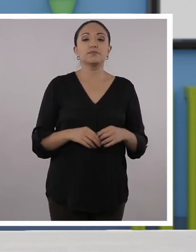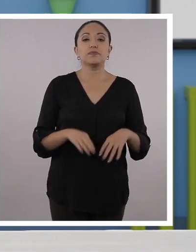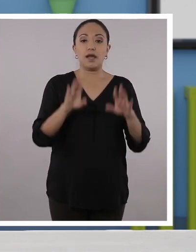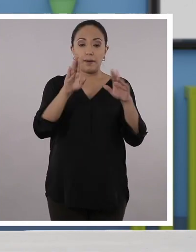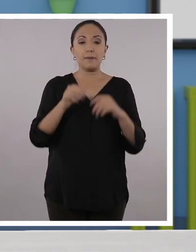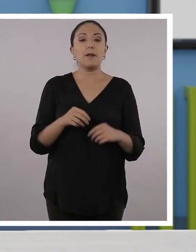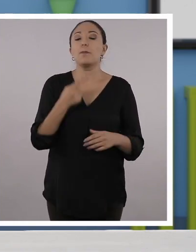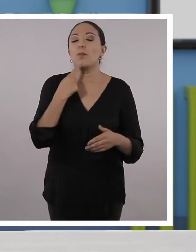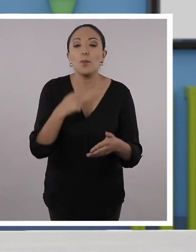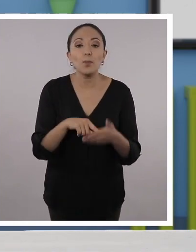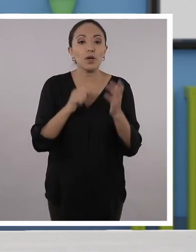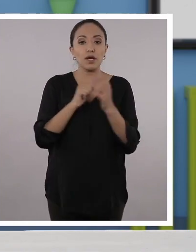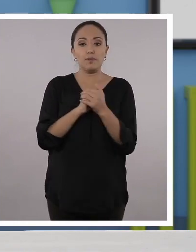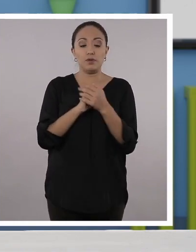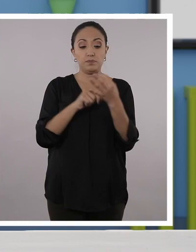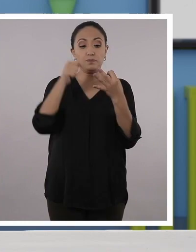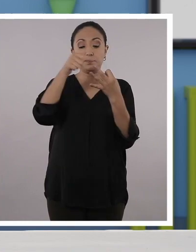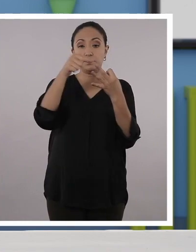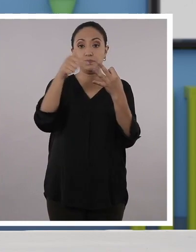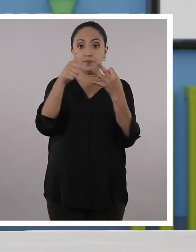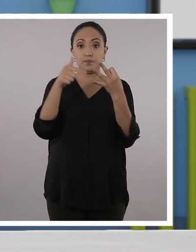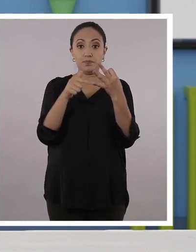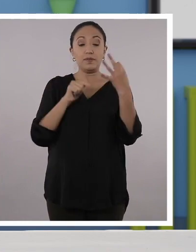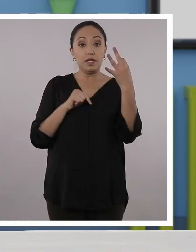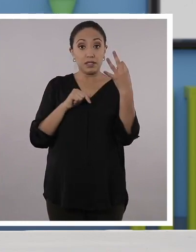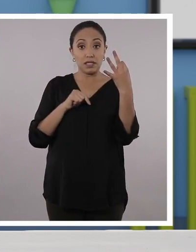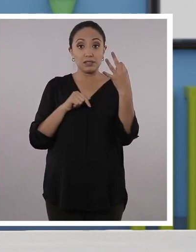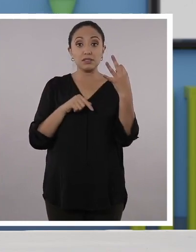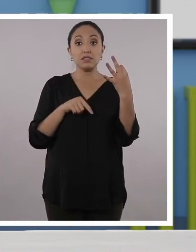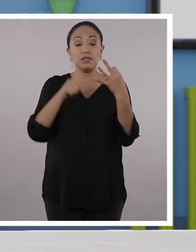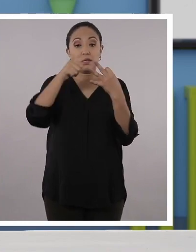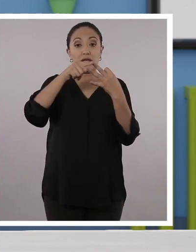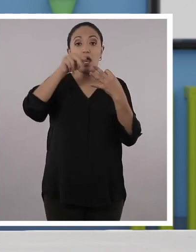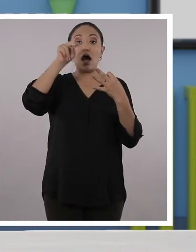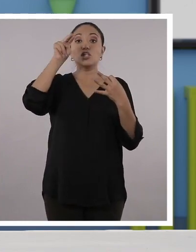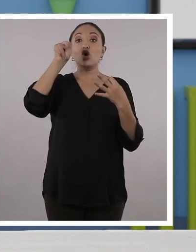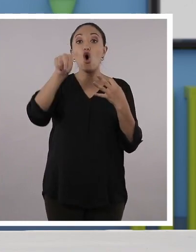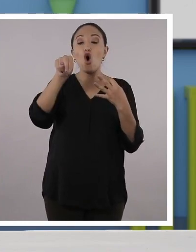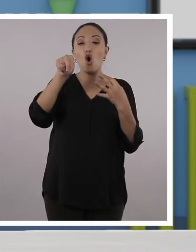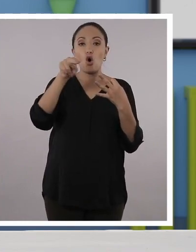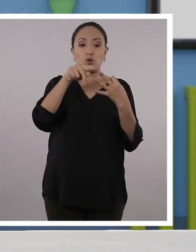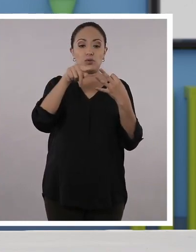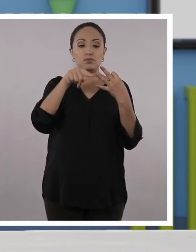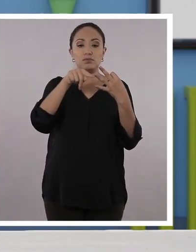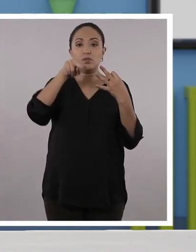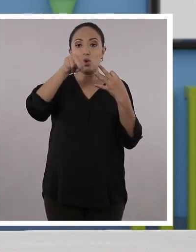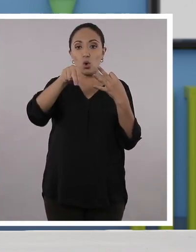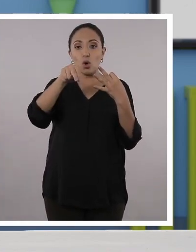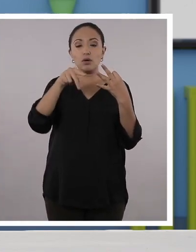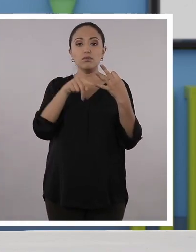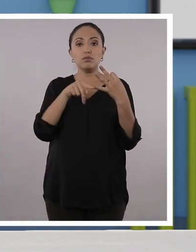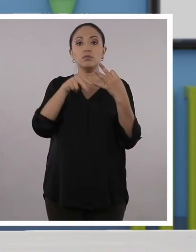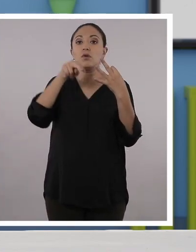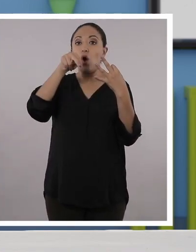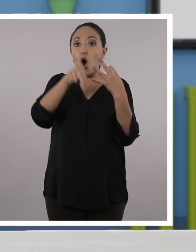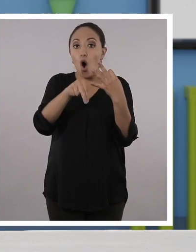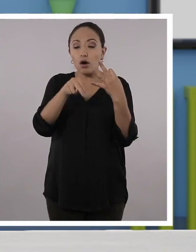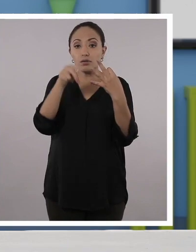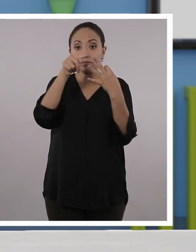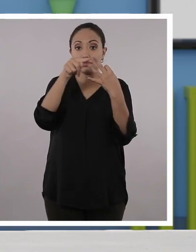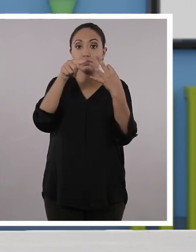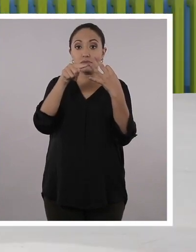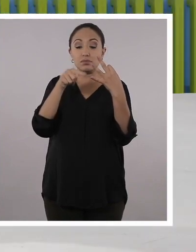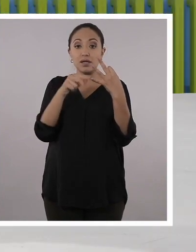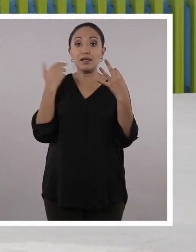ayúdenme usted, pero. Por ejemplo, de las tres palabras que conocimos. A ver. Radiación. O conducción.